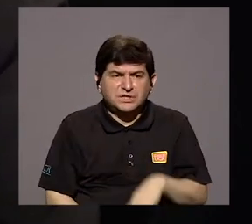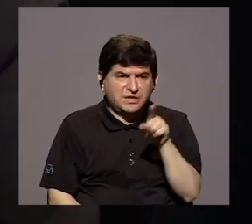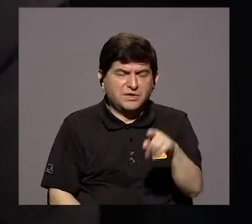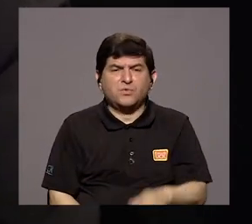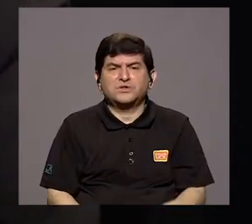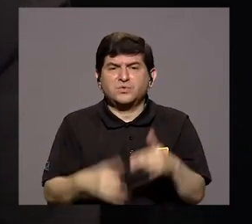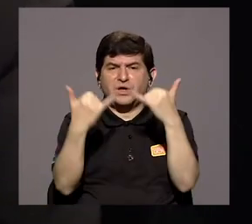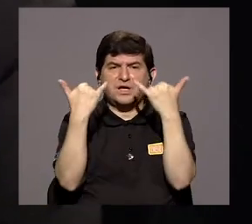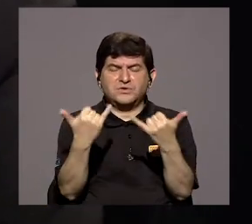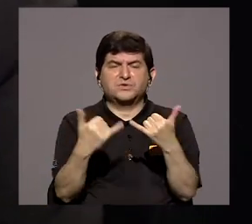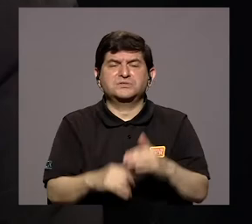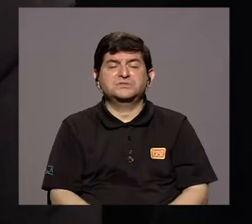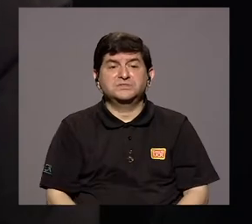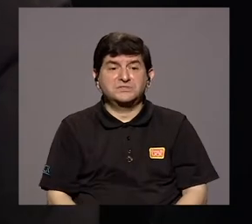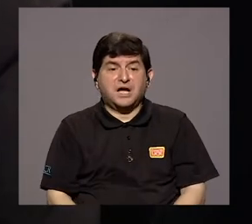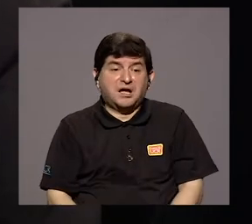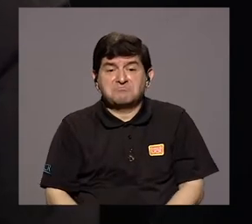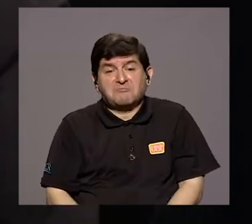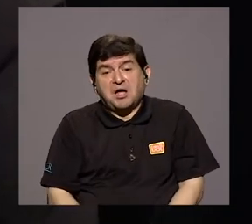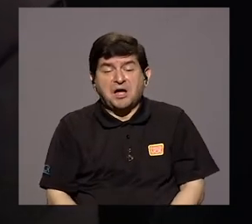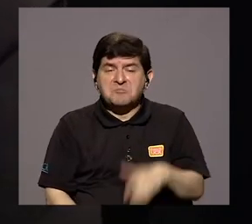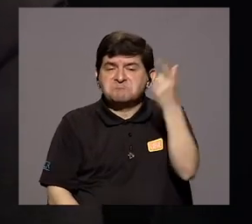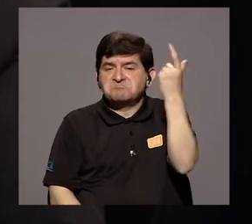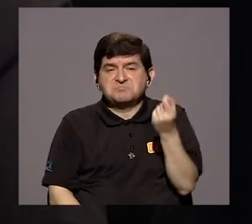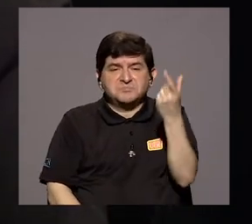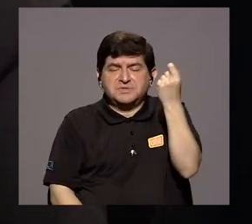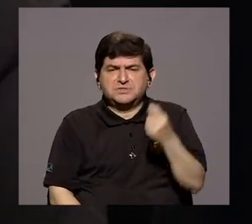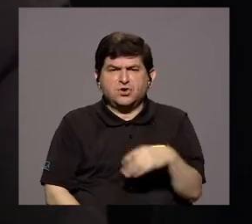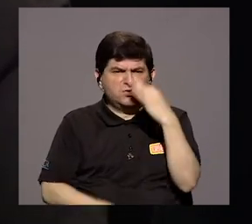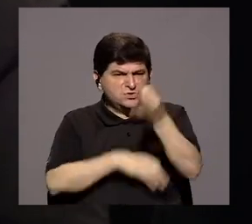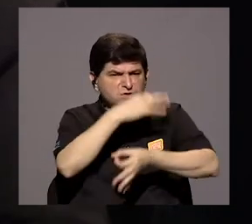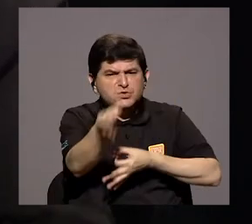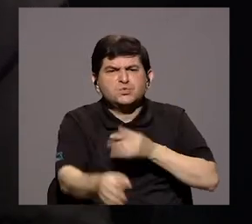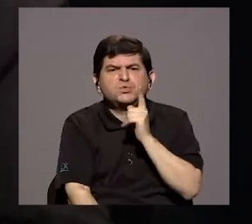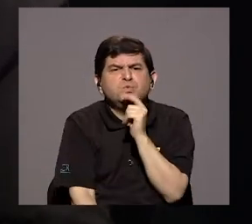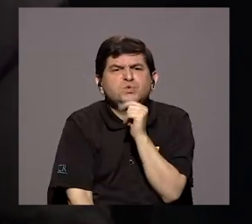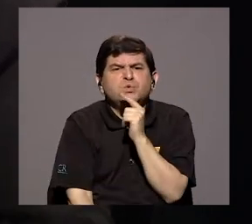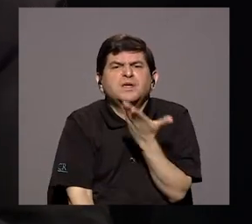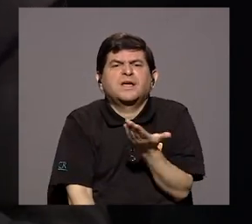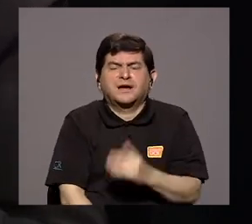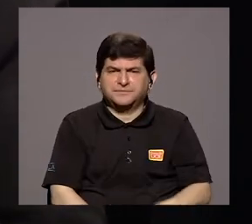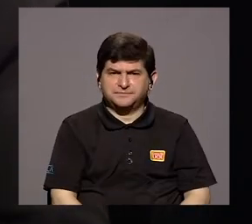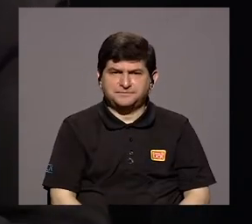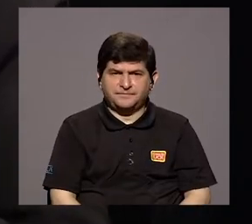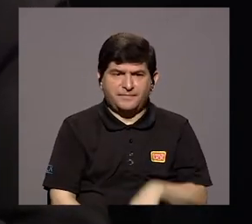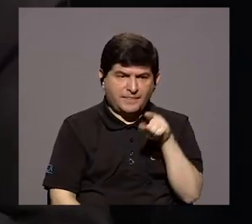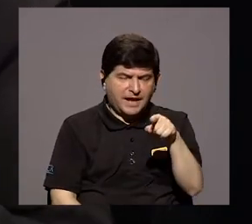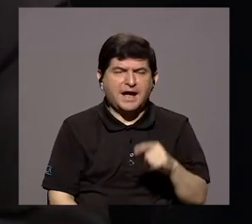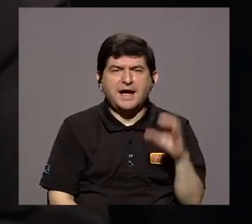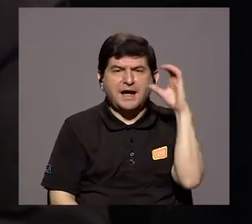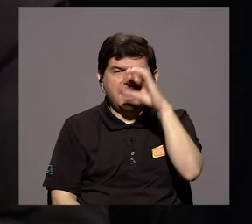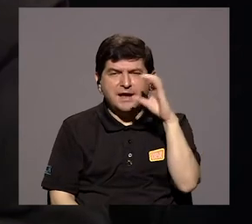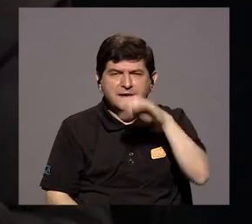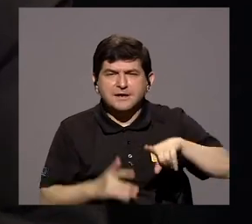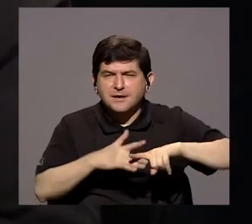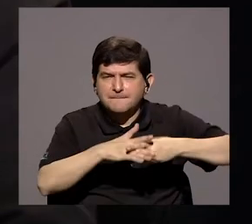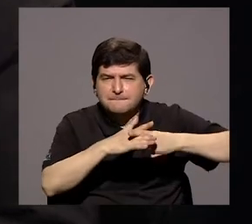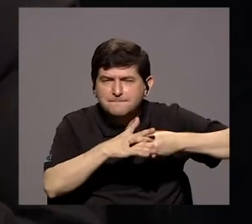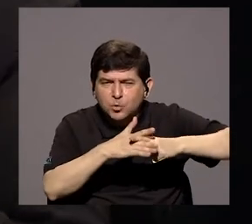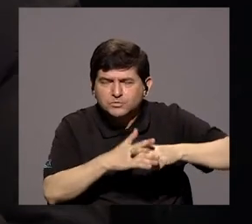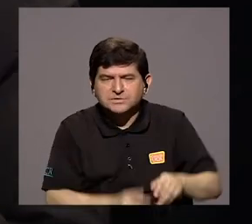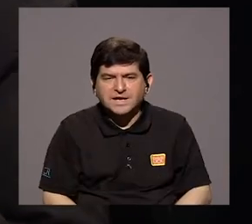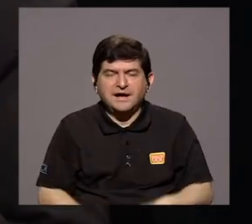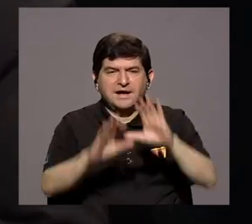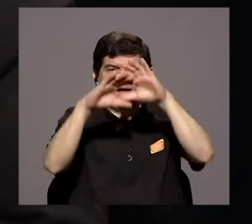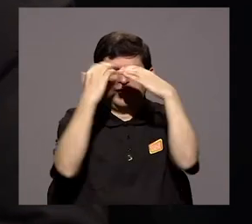se acoban a su derecho de pensión o que, ¿verdad? ¿Quiénes van a ser sustitutos? Entonces, es ahí que estamos buscando ese mecanismo para que